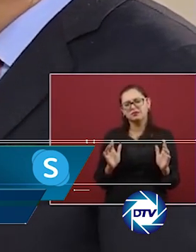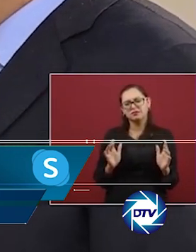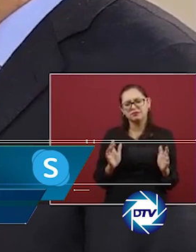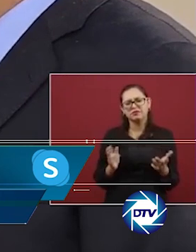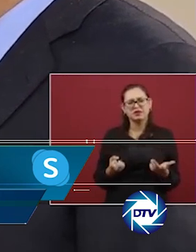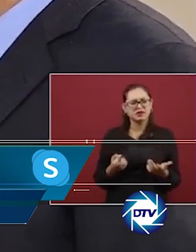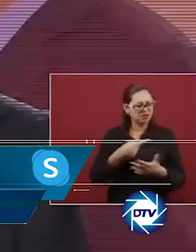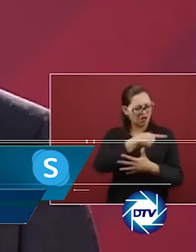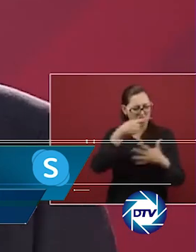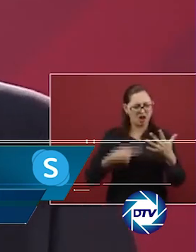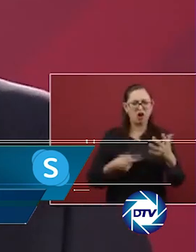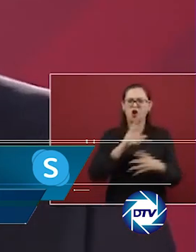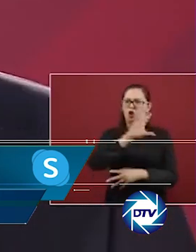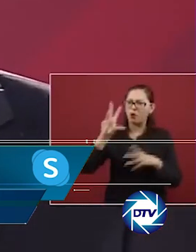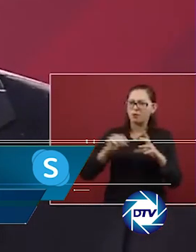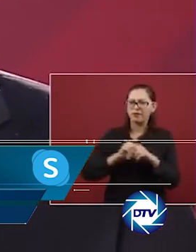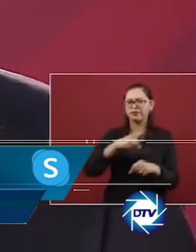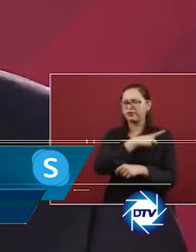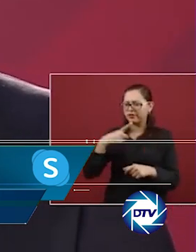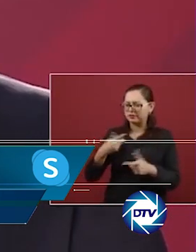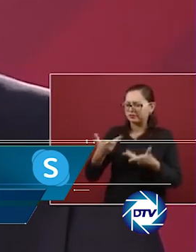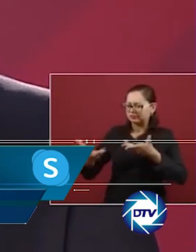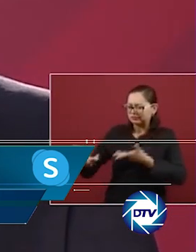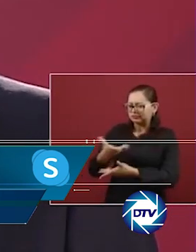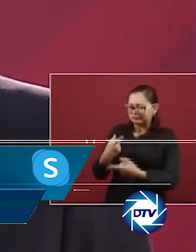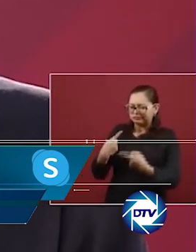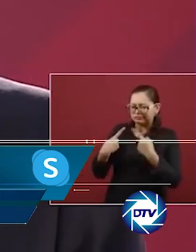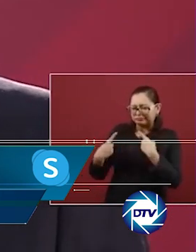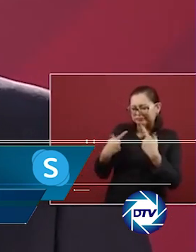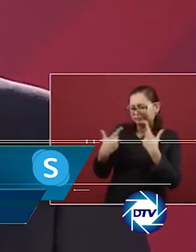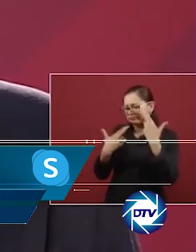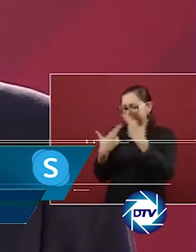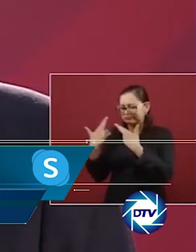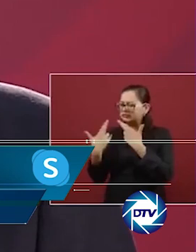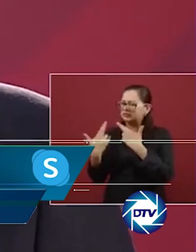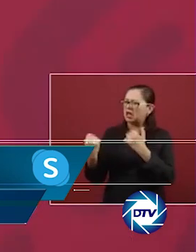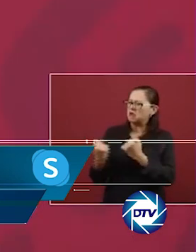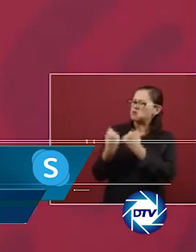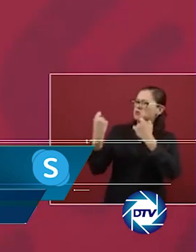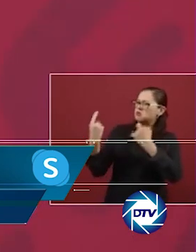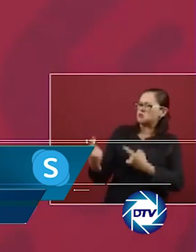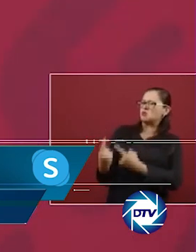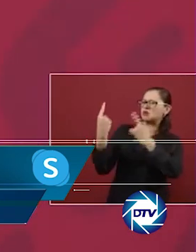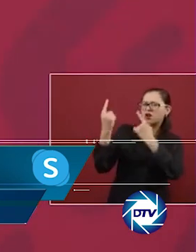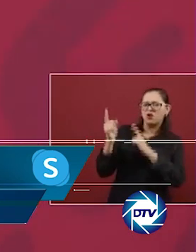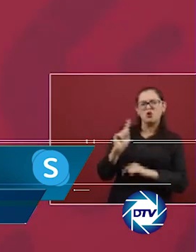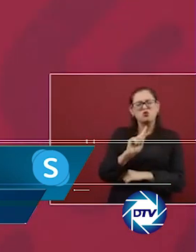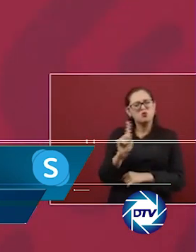Una negociación Estado-mafia o Estado-cárteles de la droga, cuyas guerras